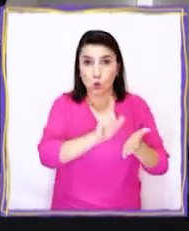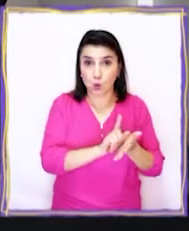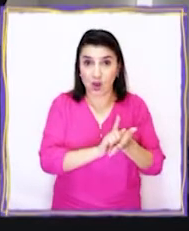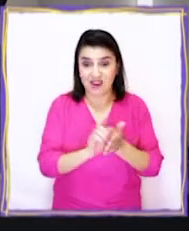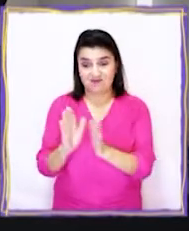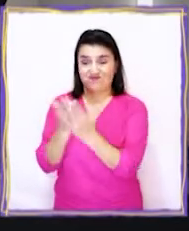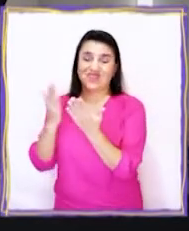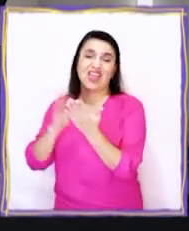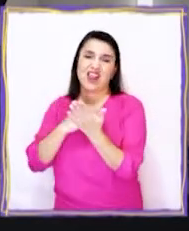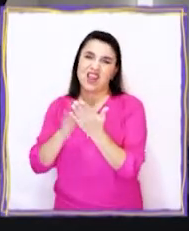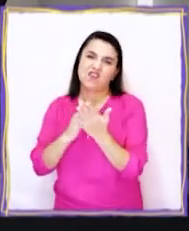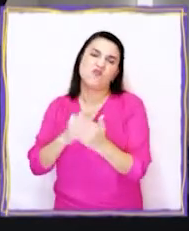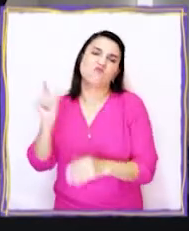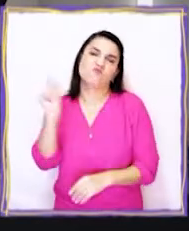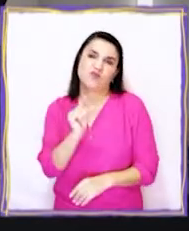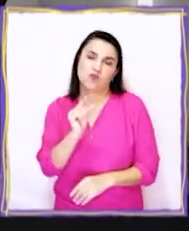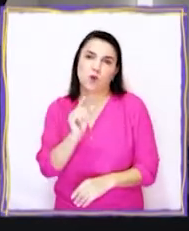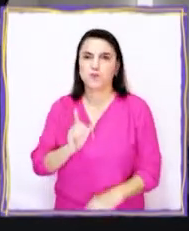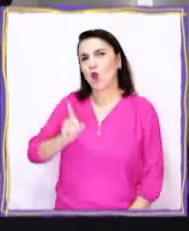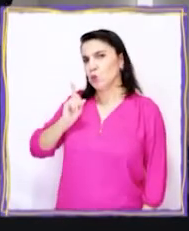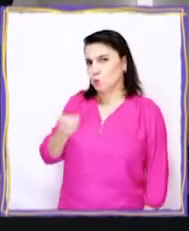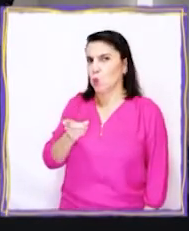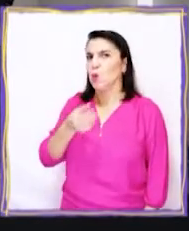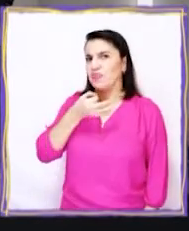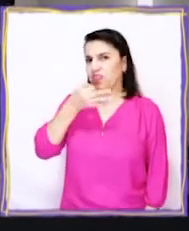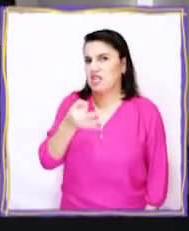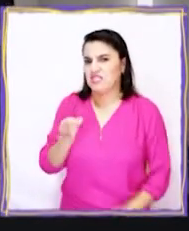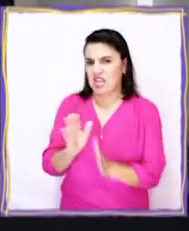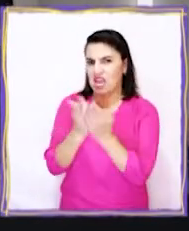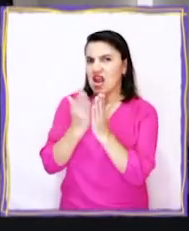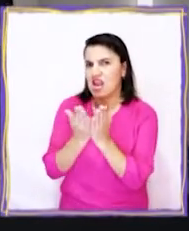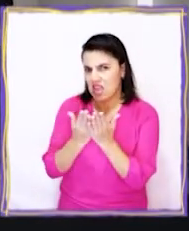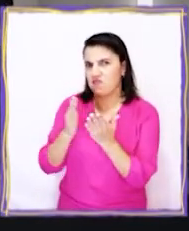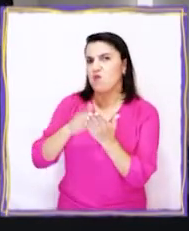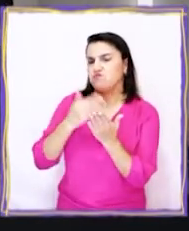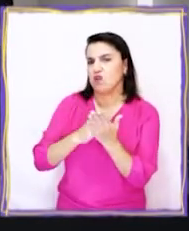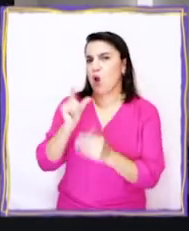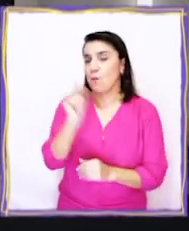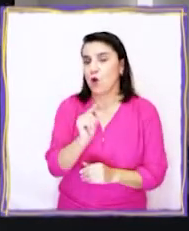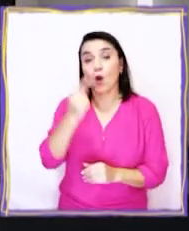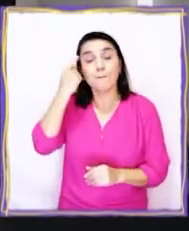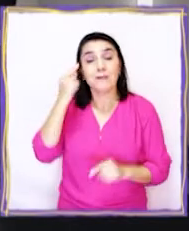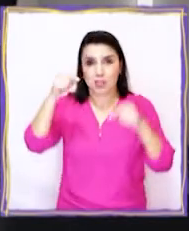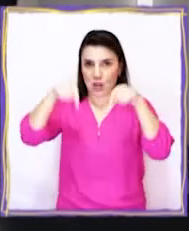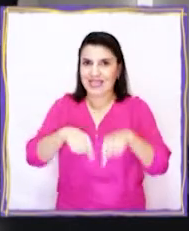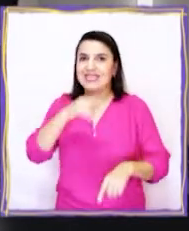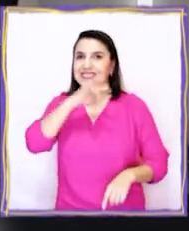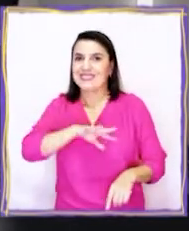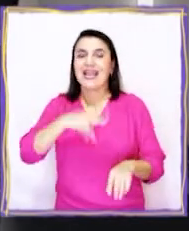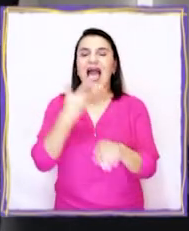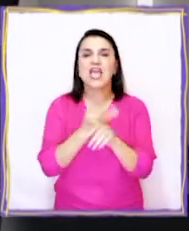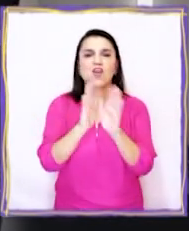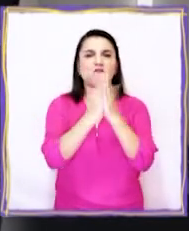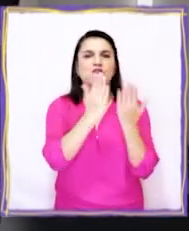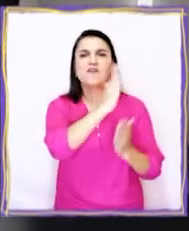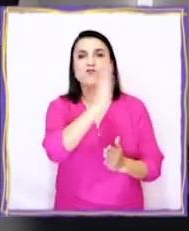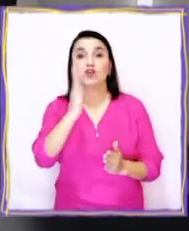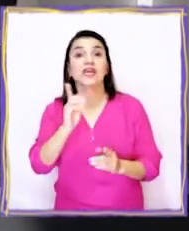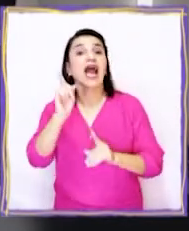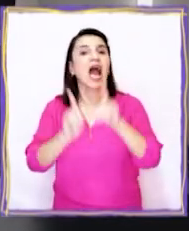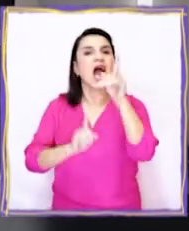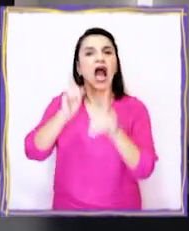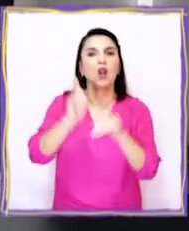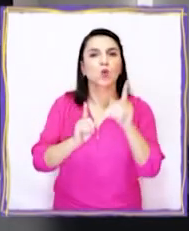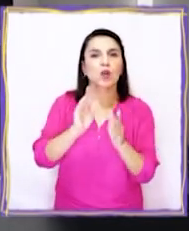partes, mientras que los libros son escasos. Tú dices que los libros son escasos, pero aquí en Chile hay bibliotecas